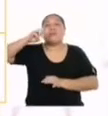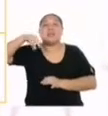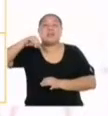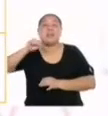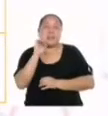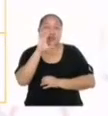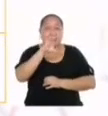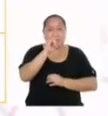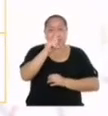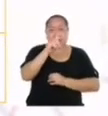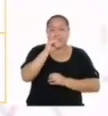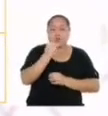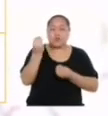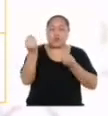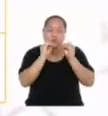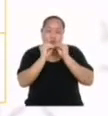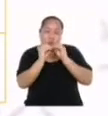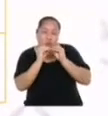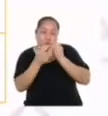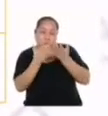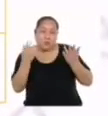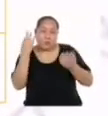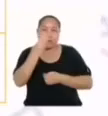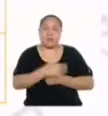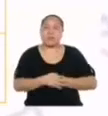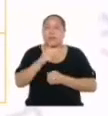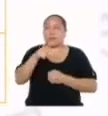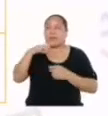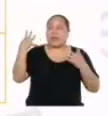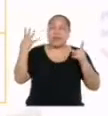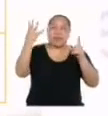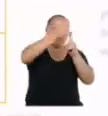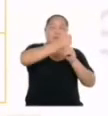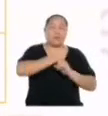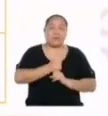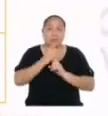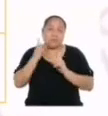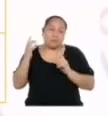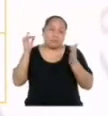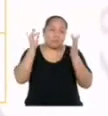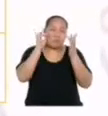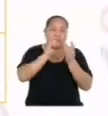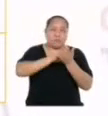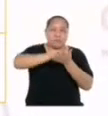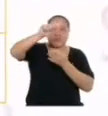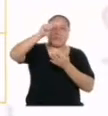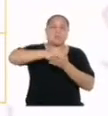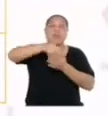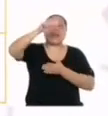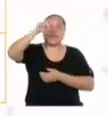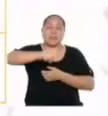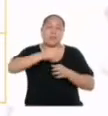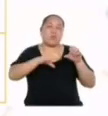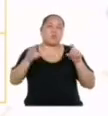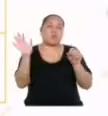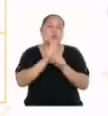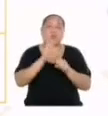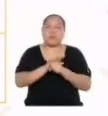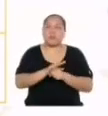cilindros al resolver situaciones reales. Si lo logramos, marcaremos, lo hice completamente.